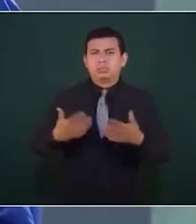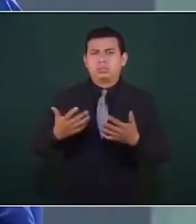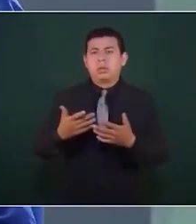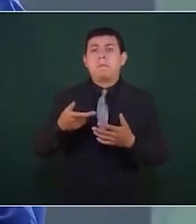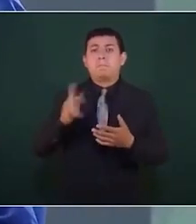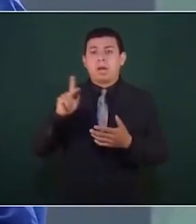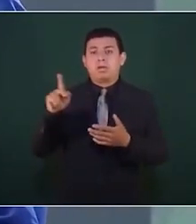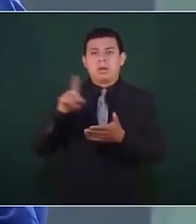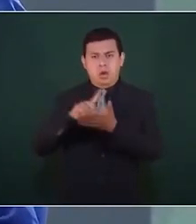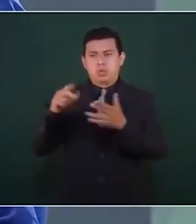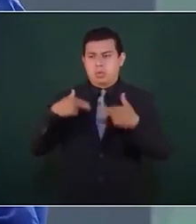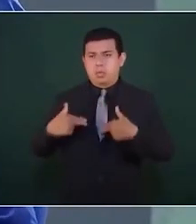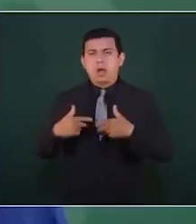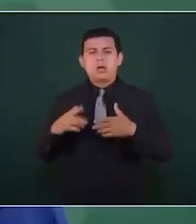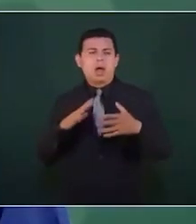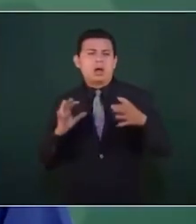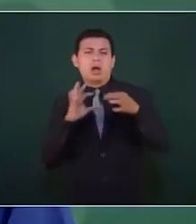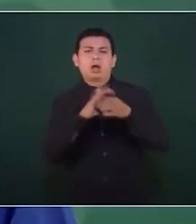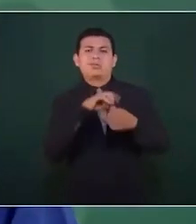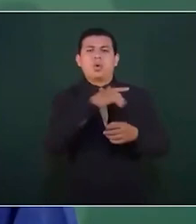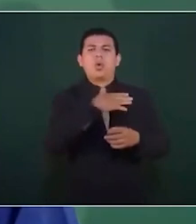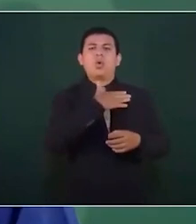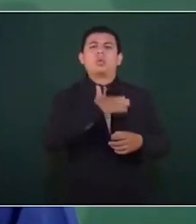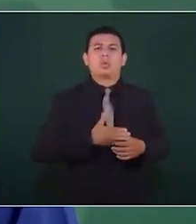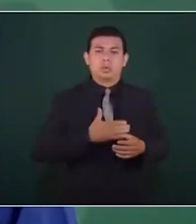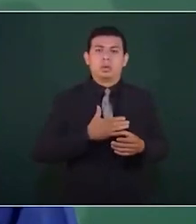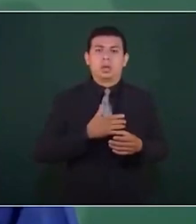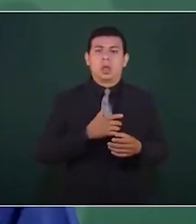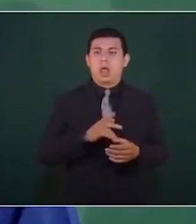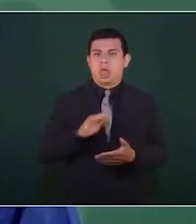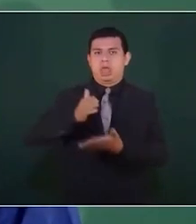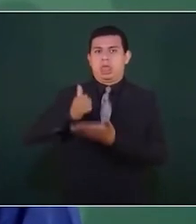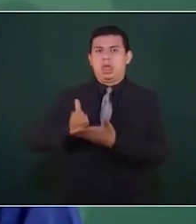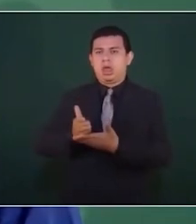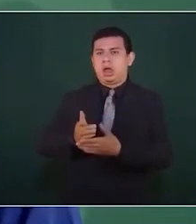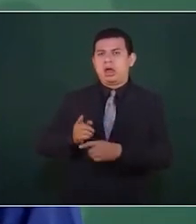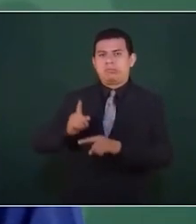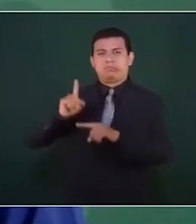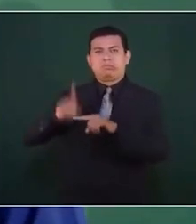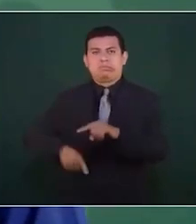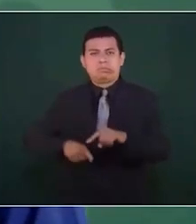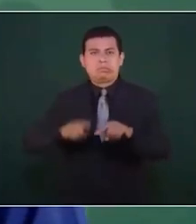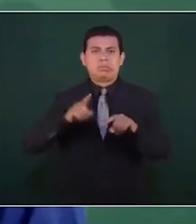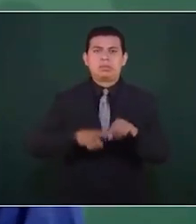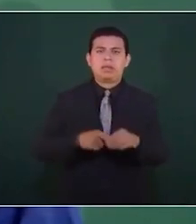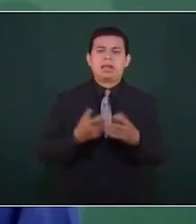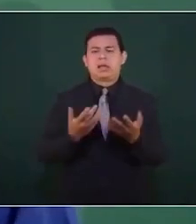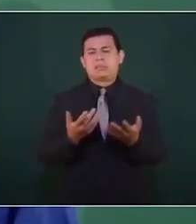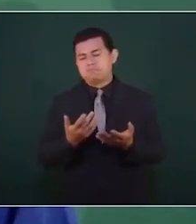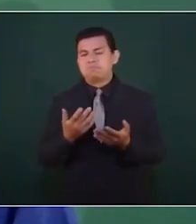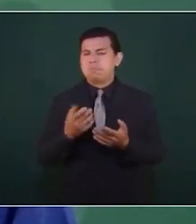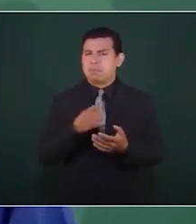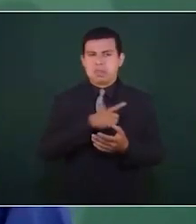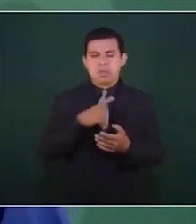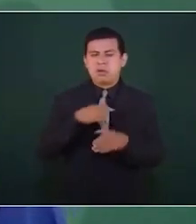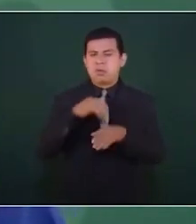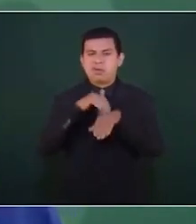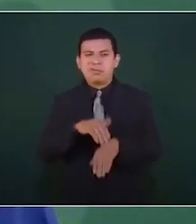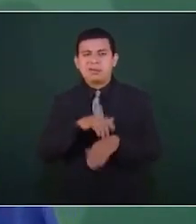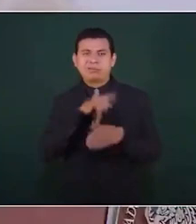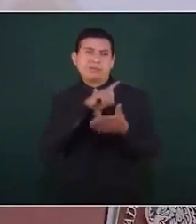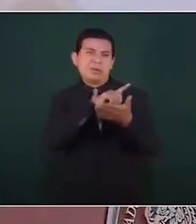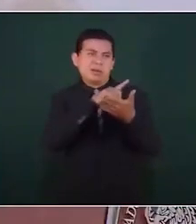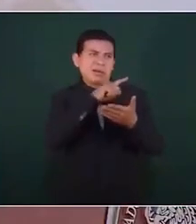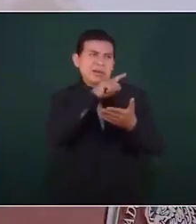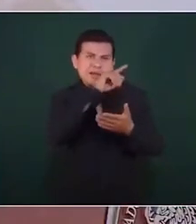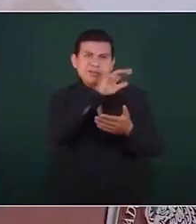democracia. No podemos todos pensar de la misma manera. Lo importante es que